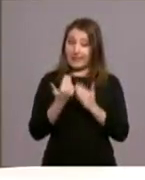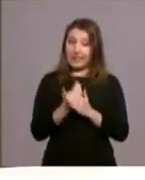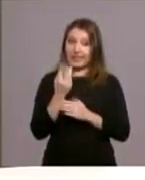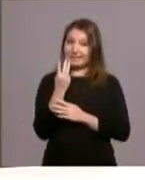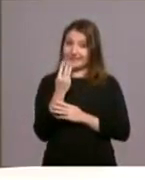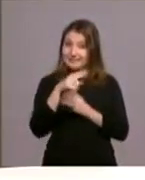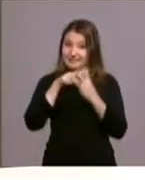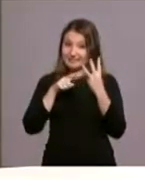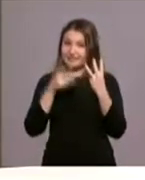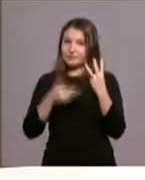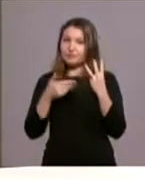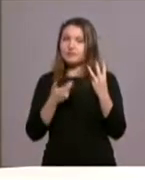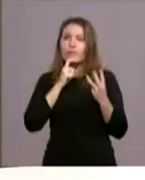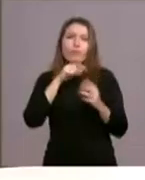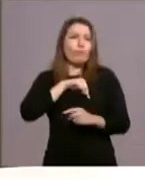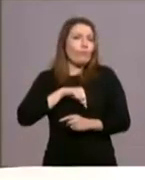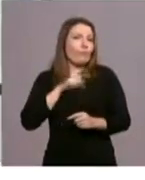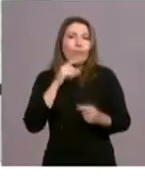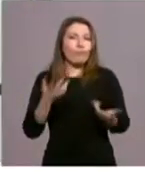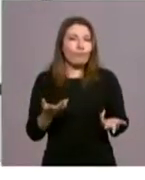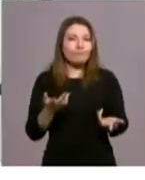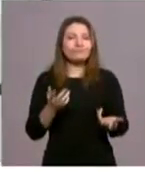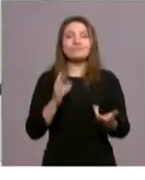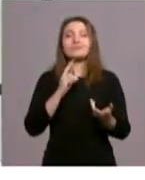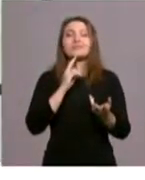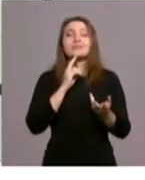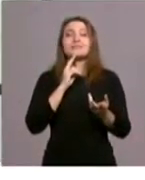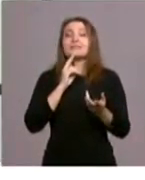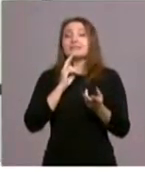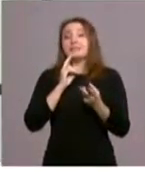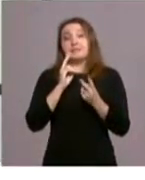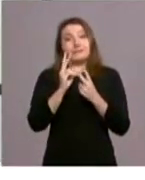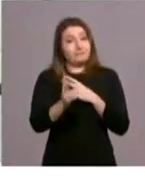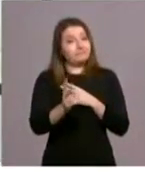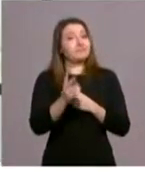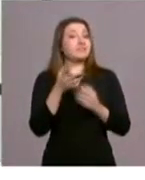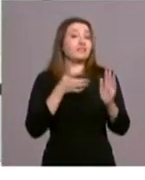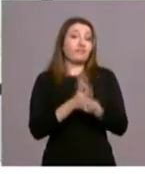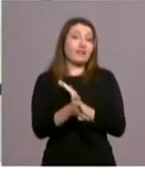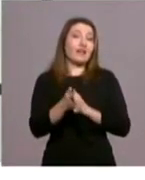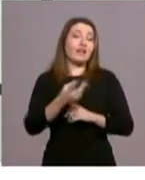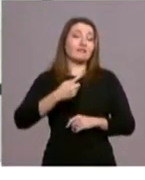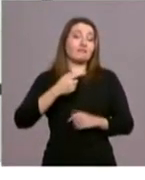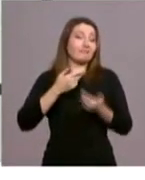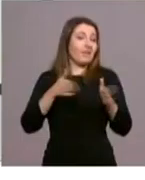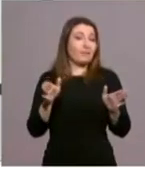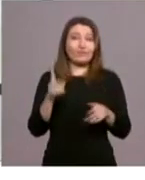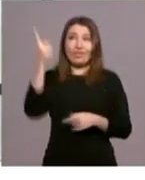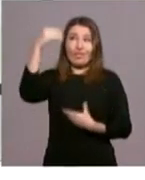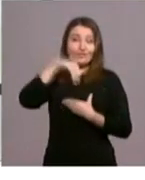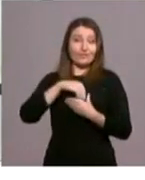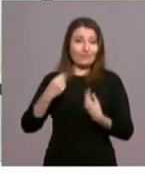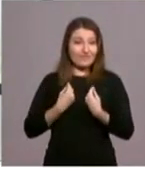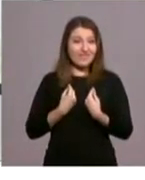del triduo? Pues es dejar entrar a Dios en nuestras vidas, ¿no? Como decía el Papa, pues revivir los